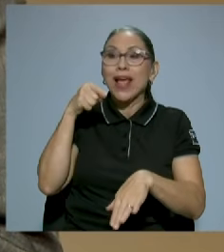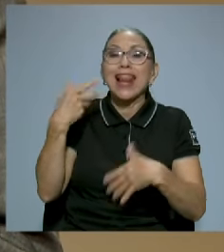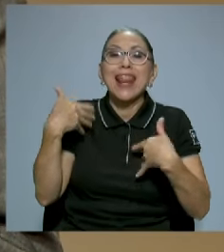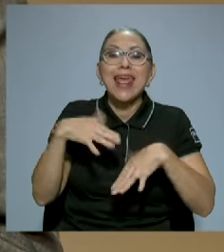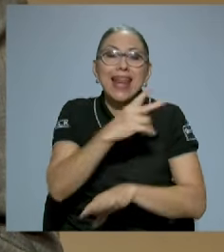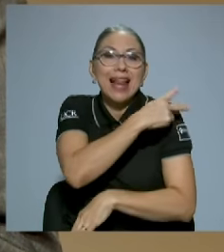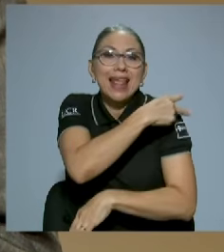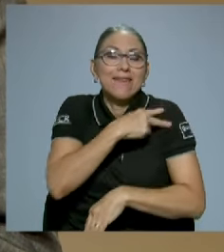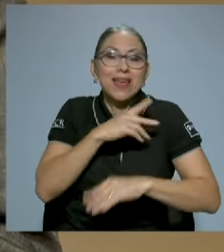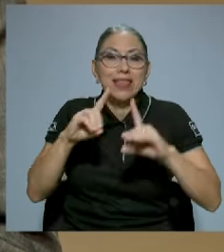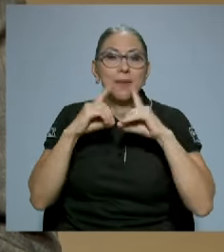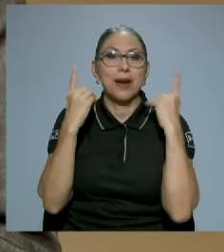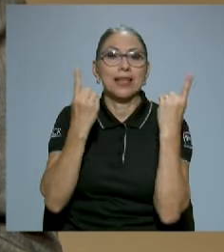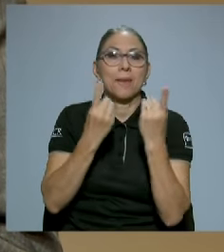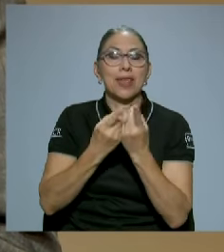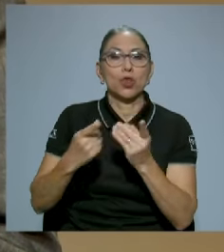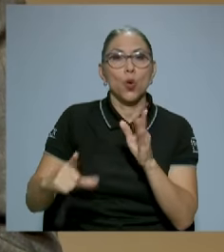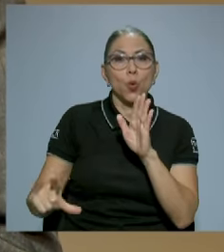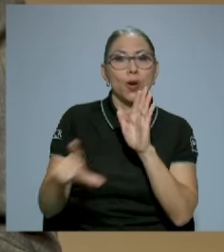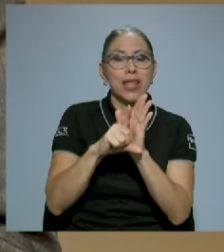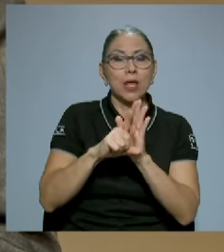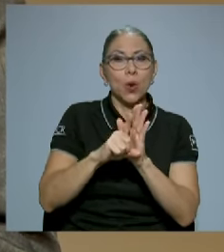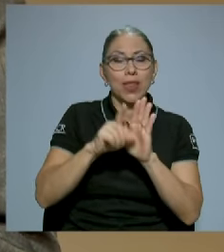Jurídico de la Contraloría General de la República.